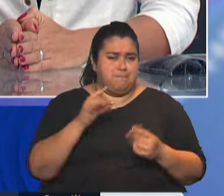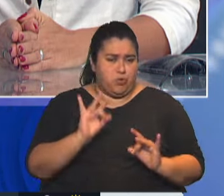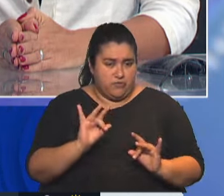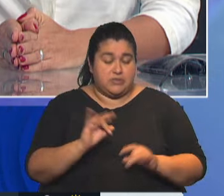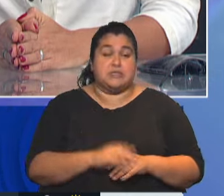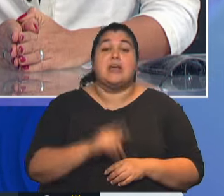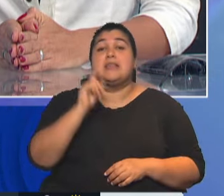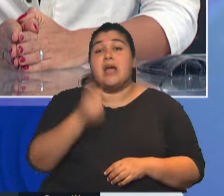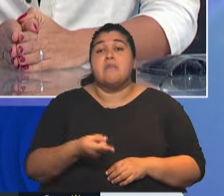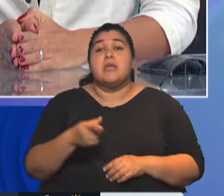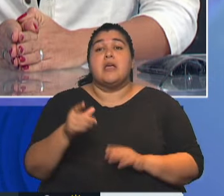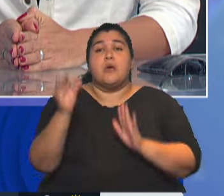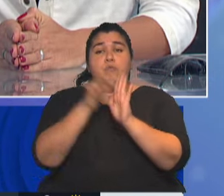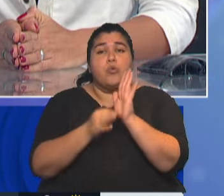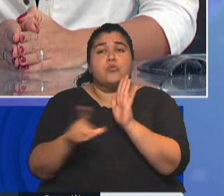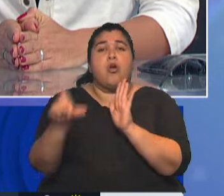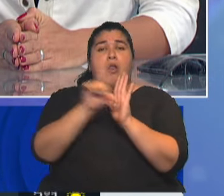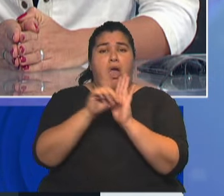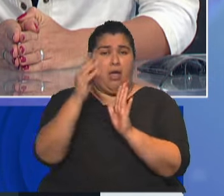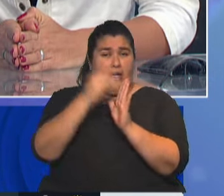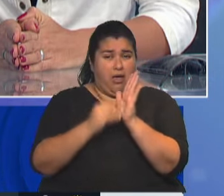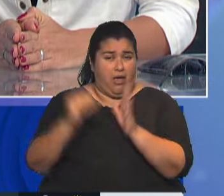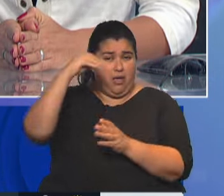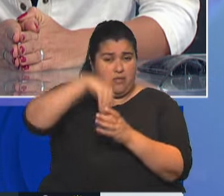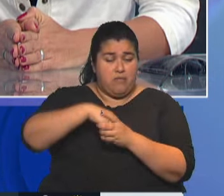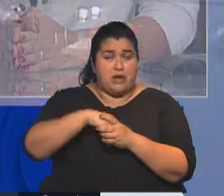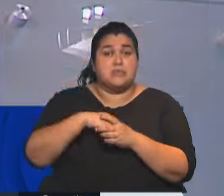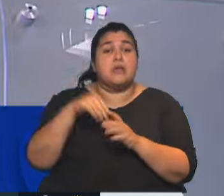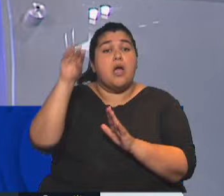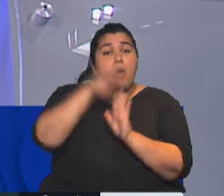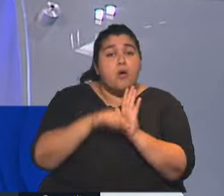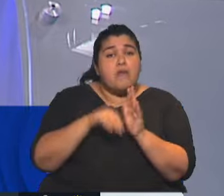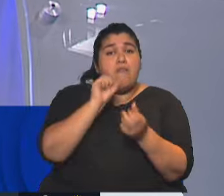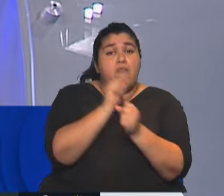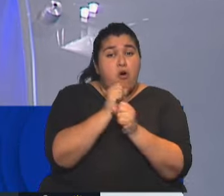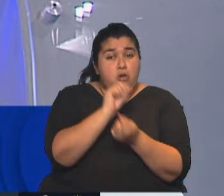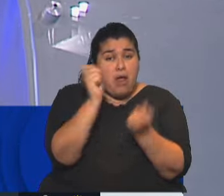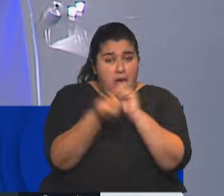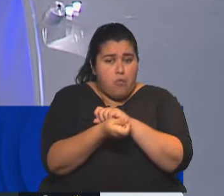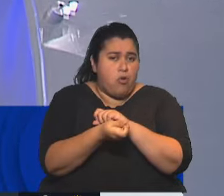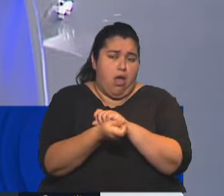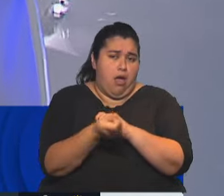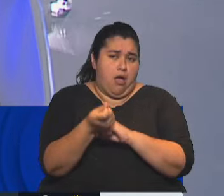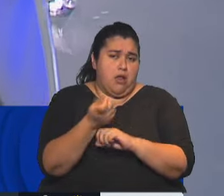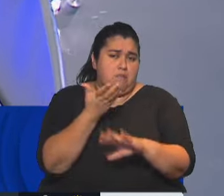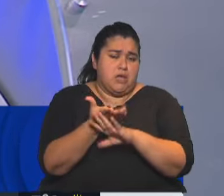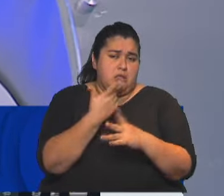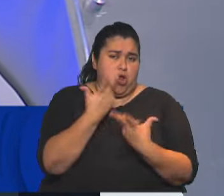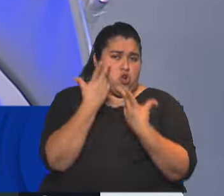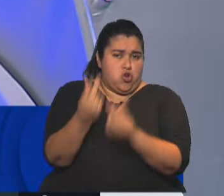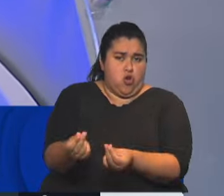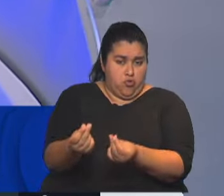establece una reforma laboral a la que ellos se oponen de manera tajante justamente porque